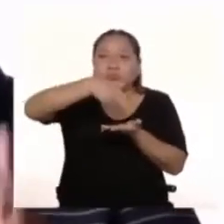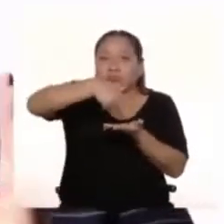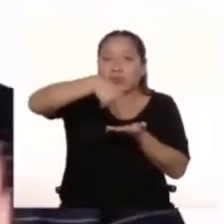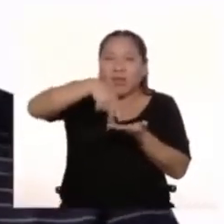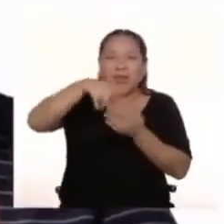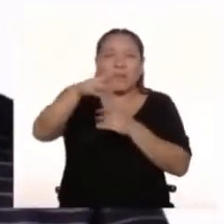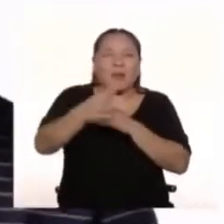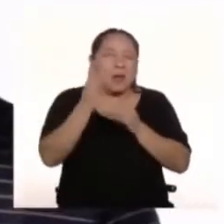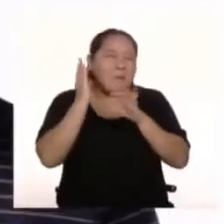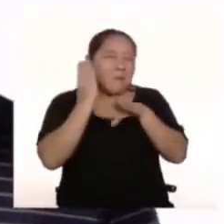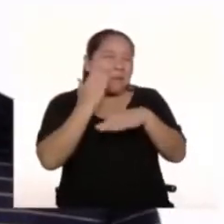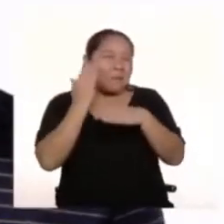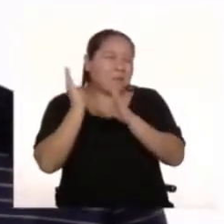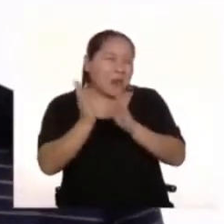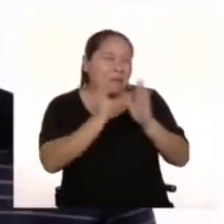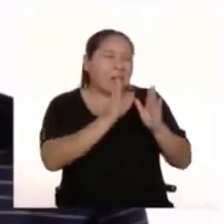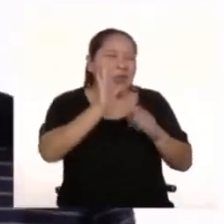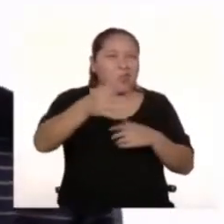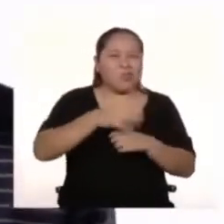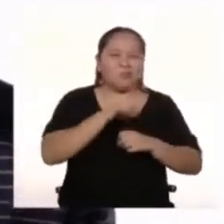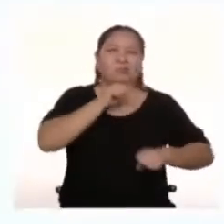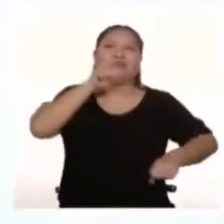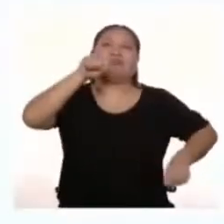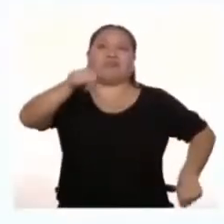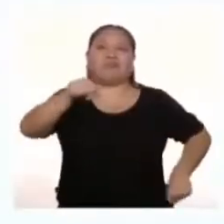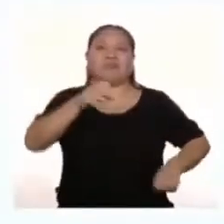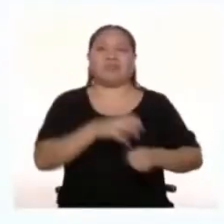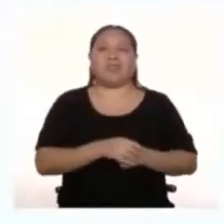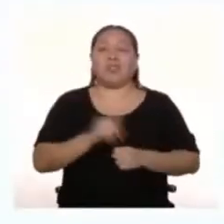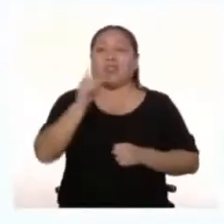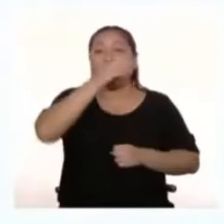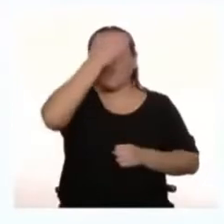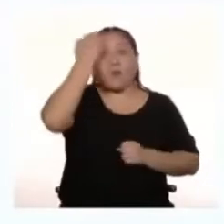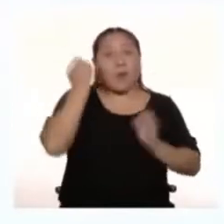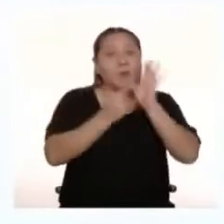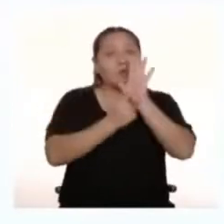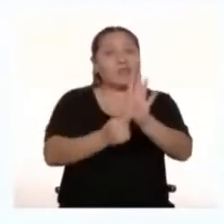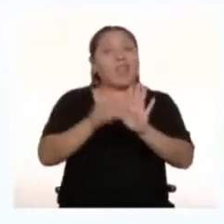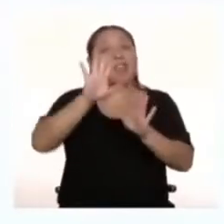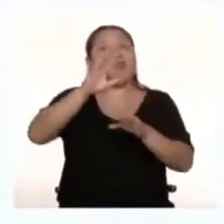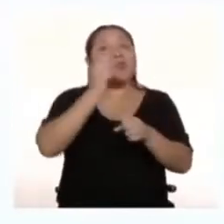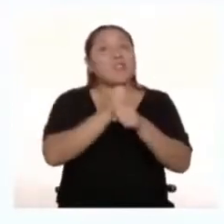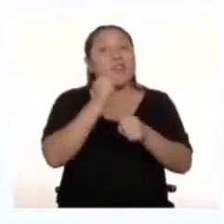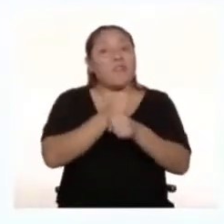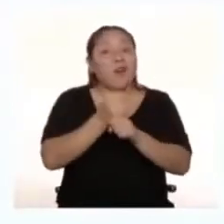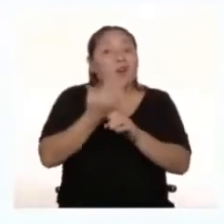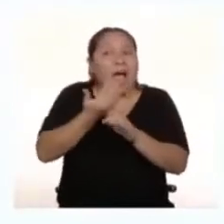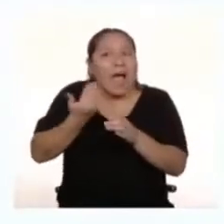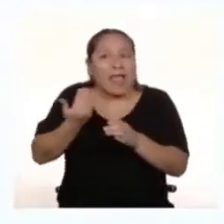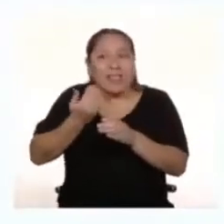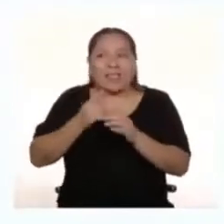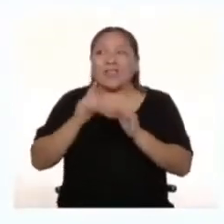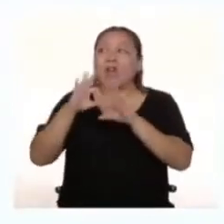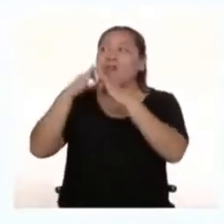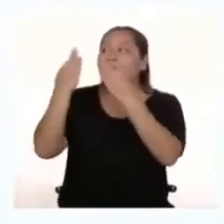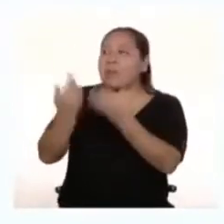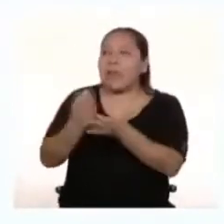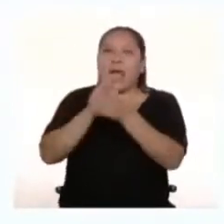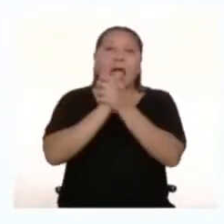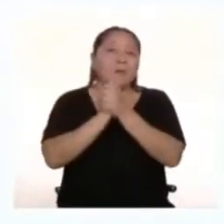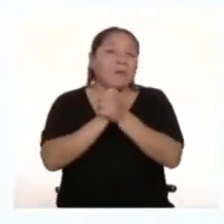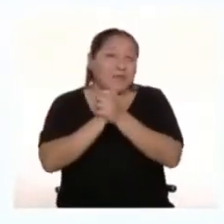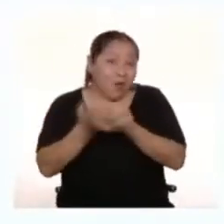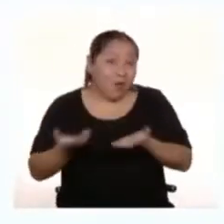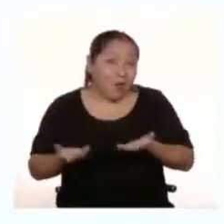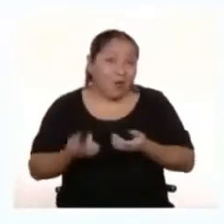tu superhéroe O superheroína Y no olvides Mostrarle tu trabajo Predivinar A un familiar Amigo O amiga